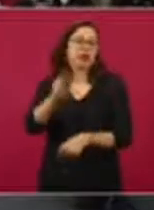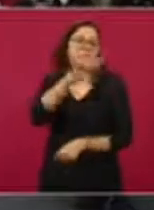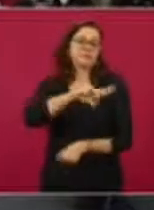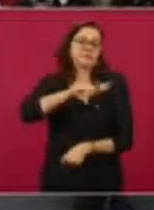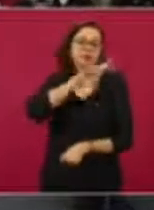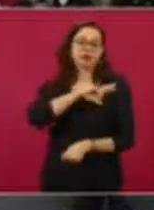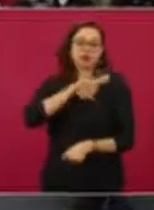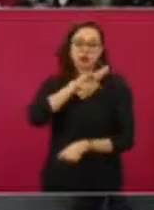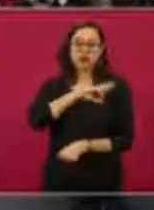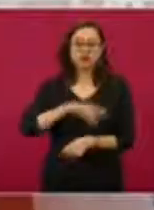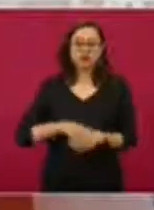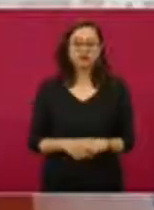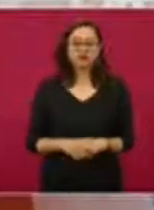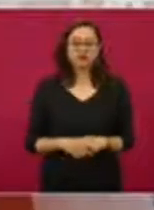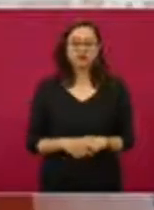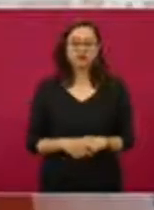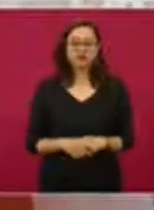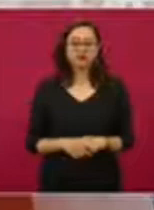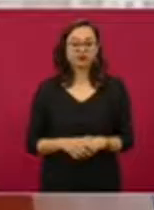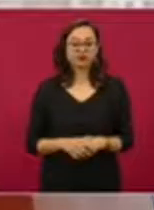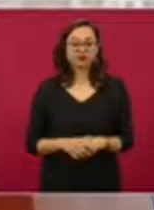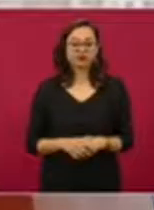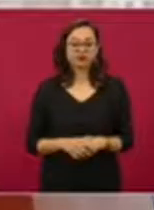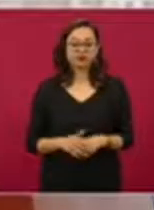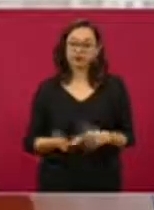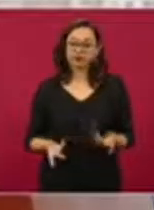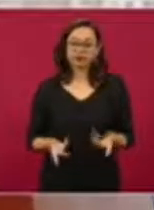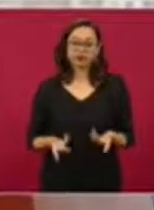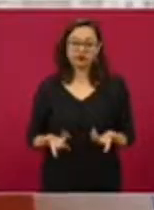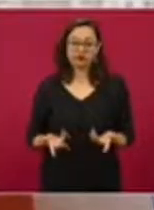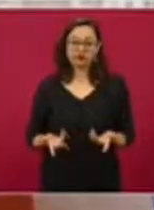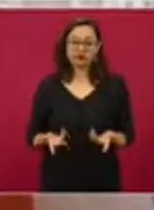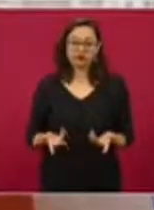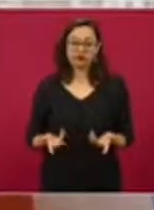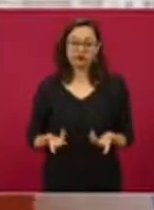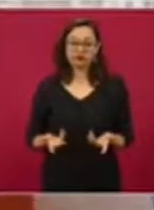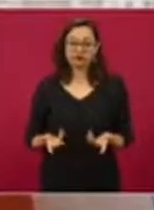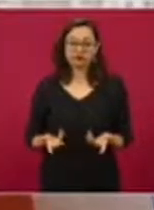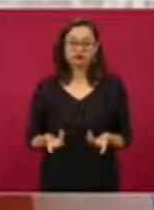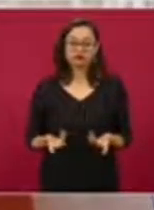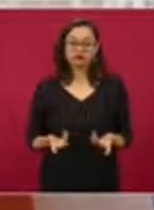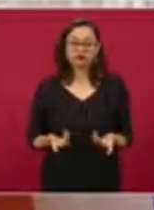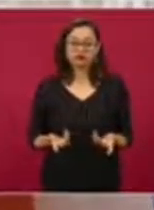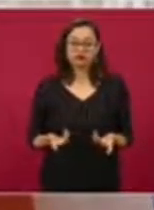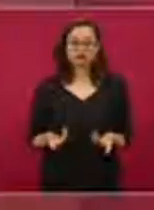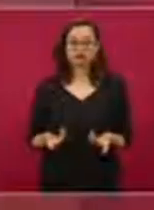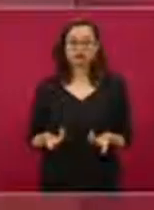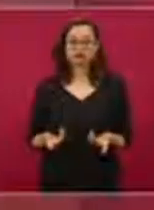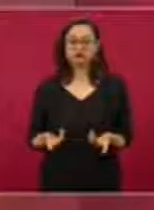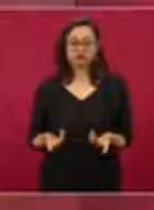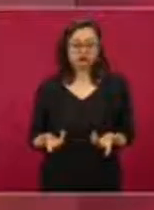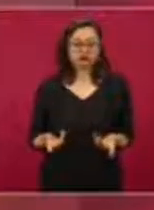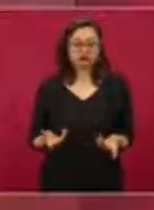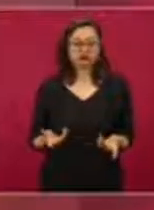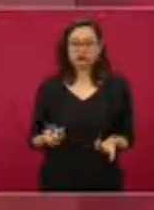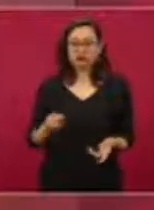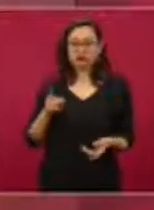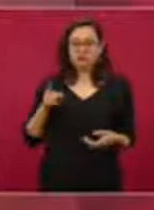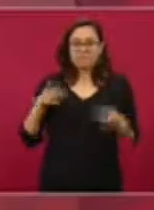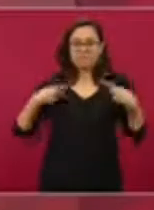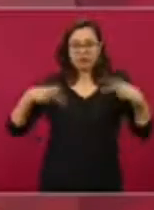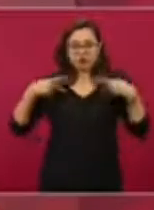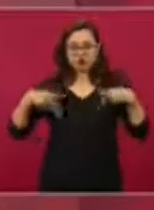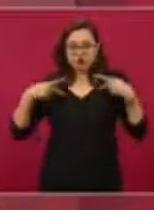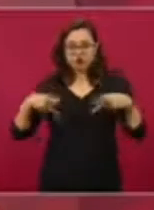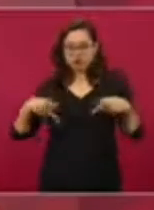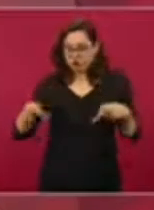el servidor público podía irse a curar y hablaba yo de que